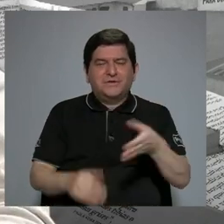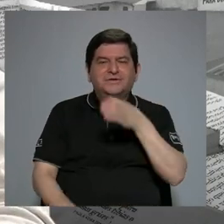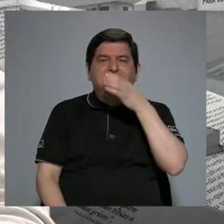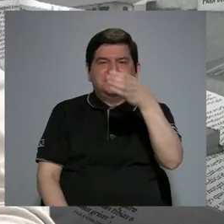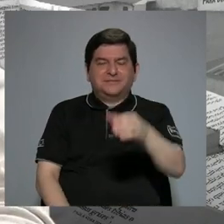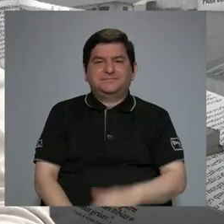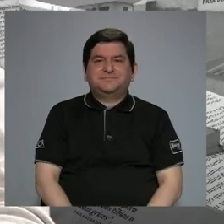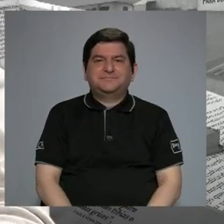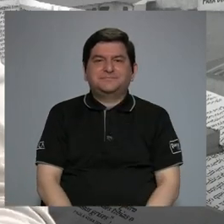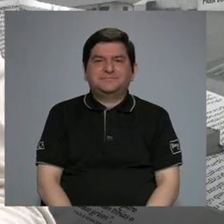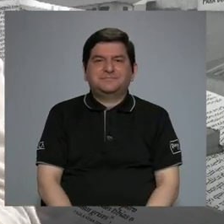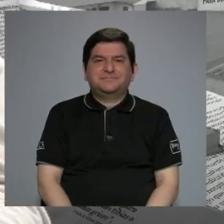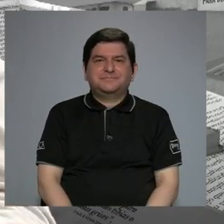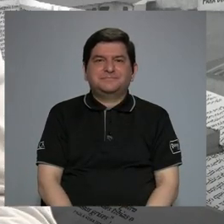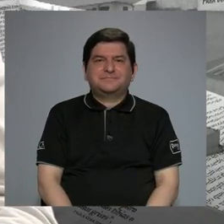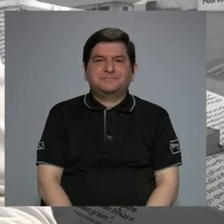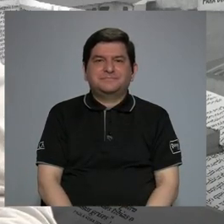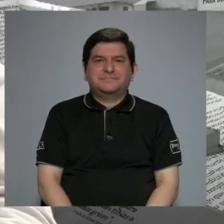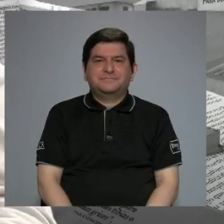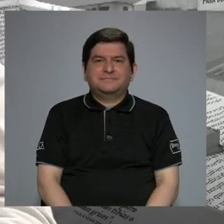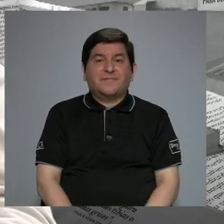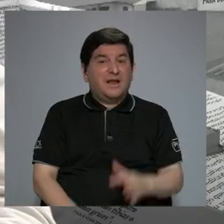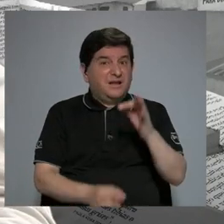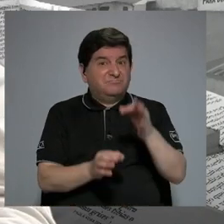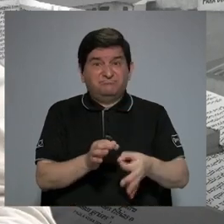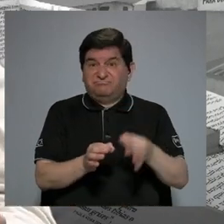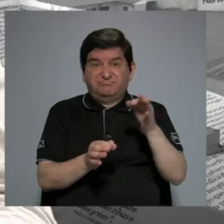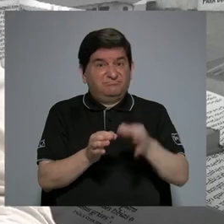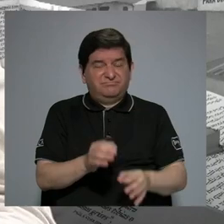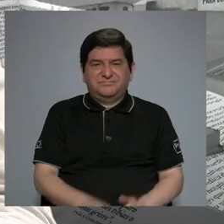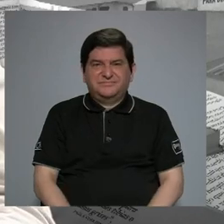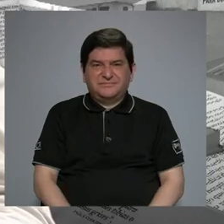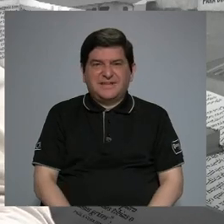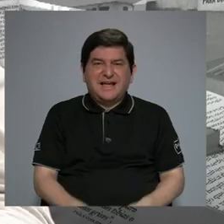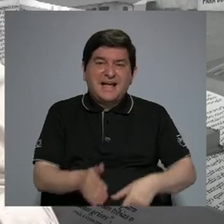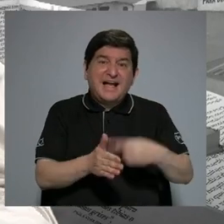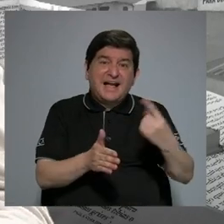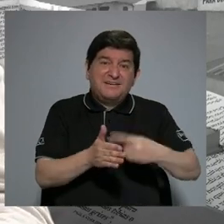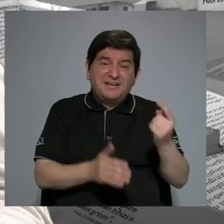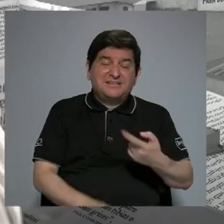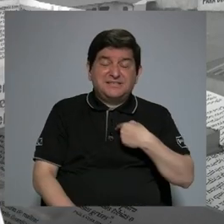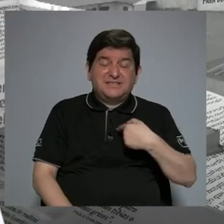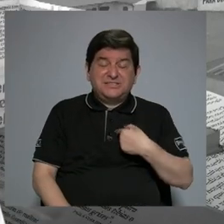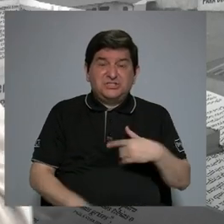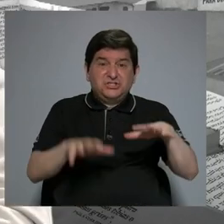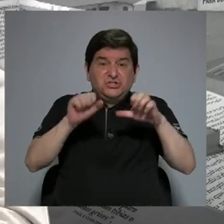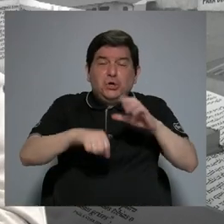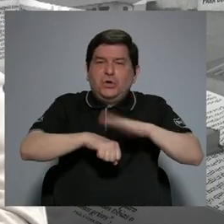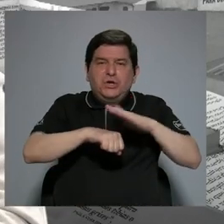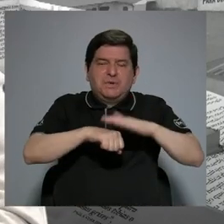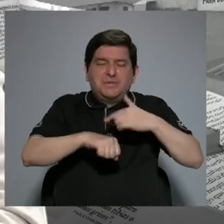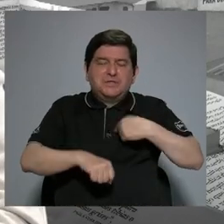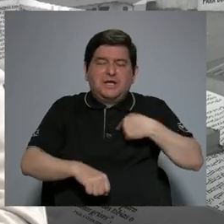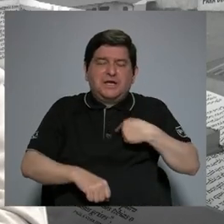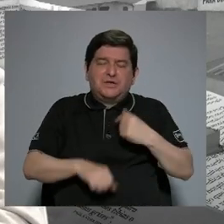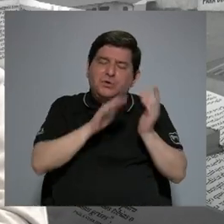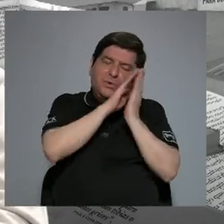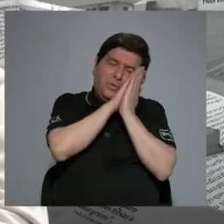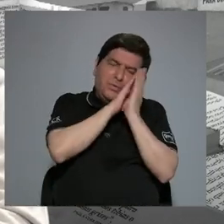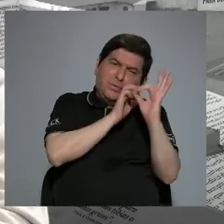recomienda. Que bueno, no es tan sencillo porque muchas veces el factor, lo que me está estresando no me permite dormir bien.